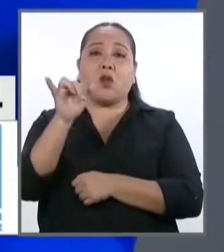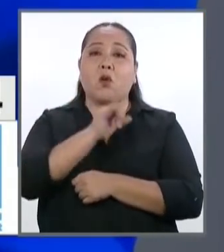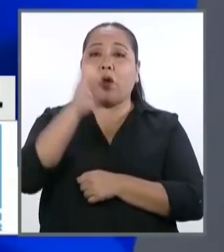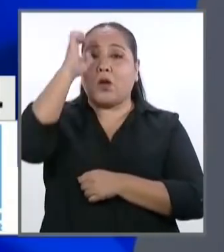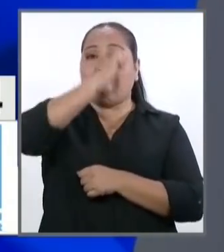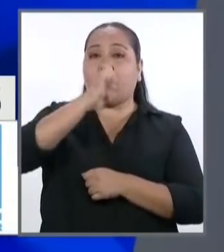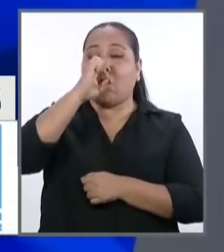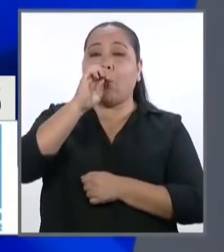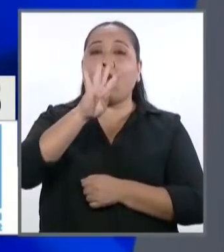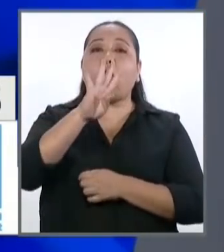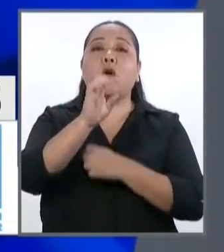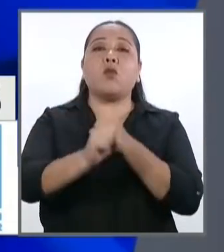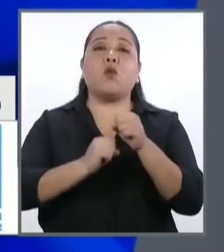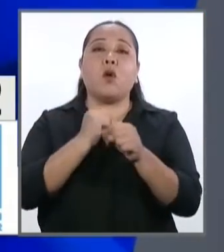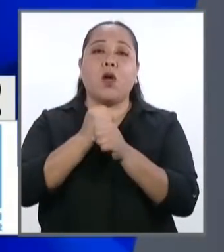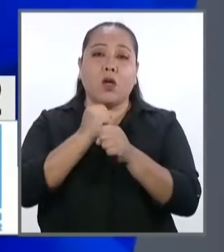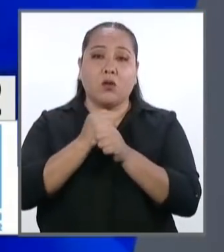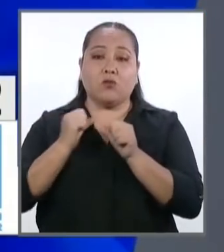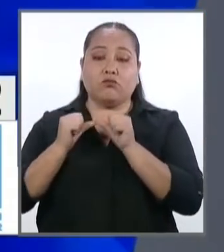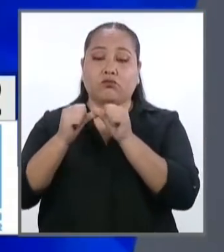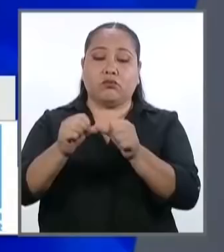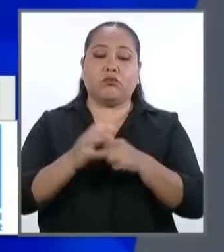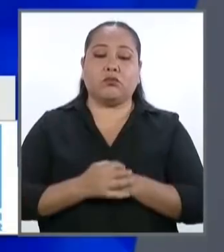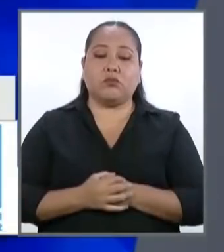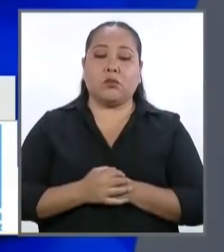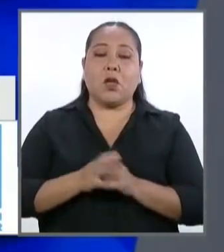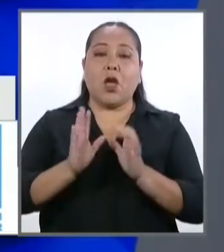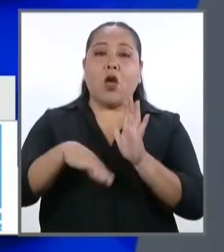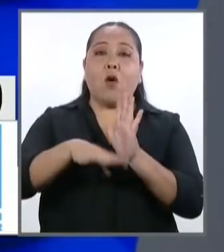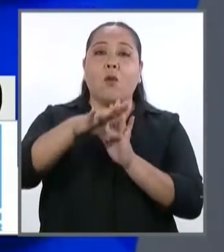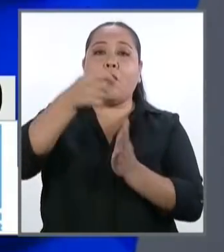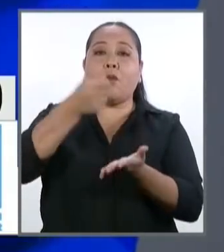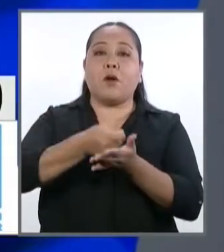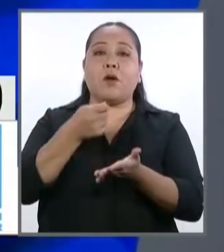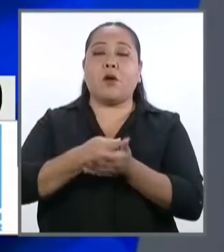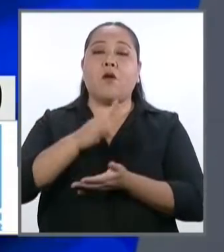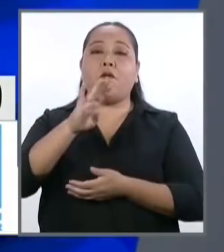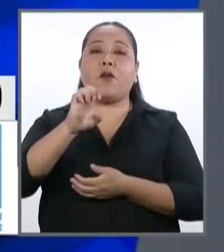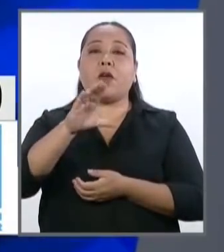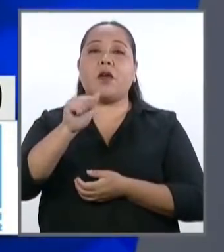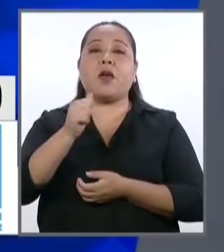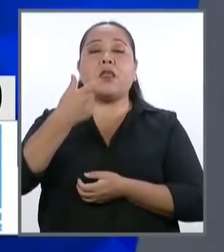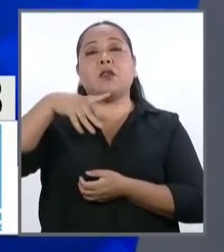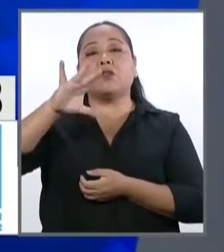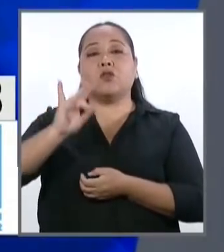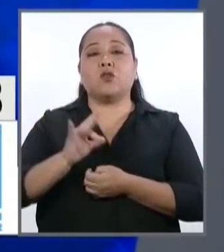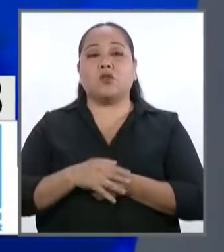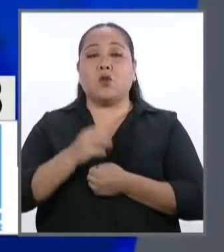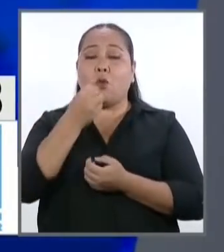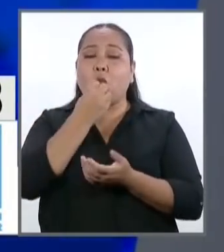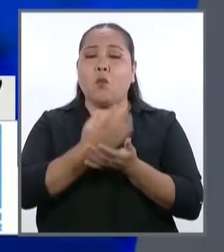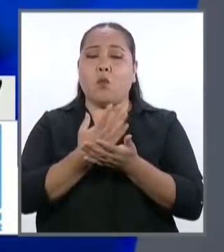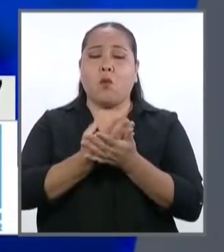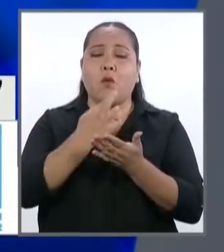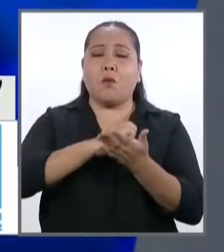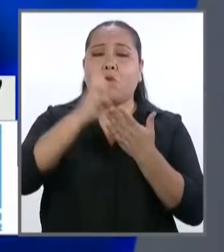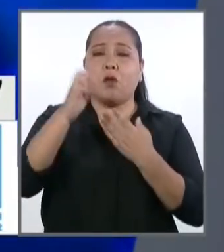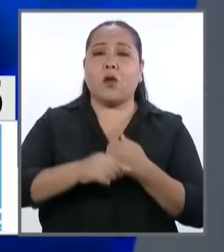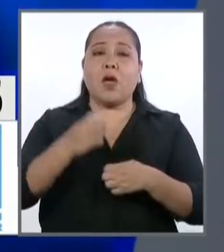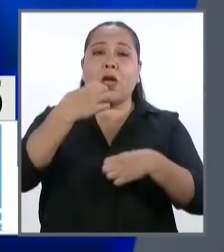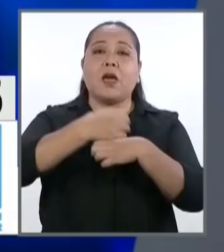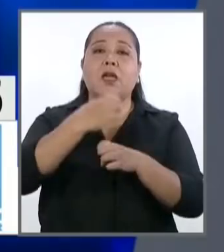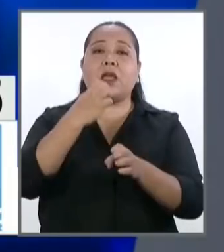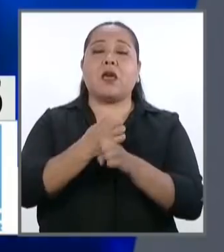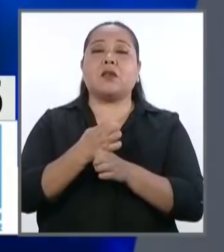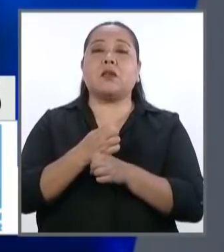de cuatro años de duración. Aumentaremos el presupuesto del programa Beca 18, el muy buen programa, y crearemos el